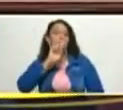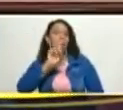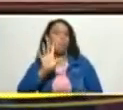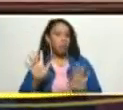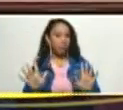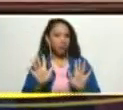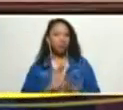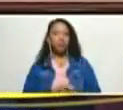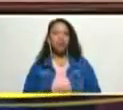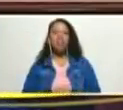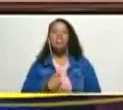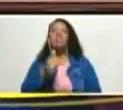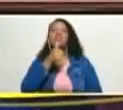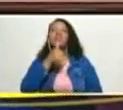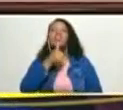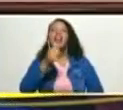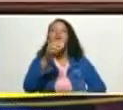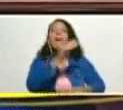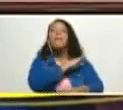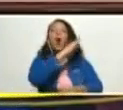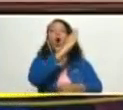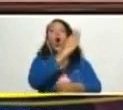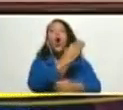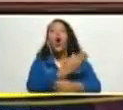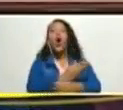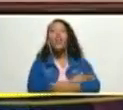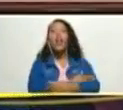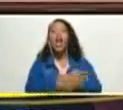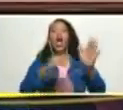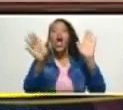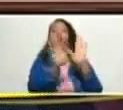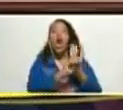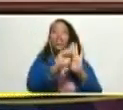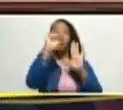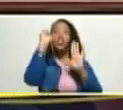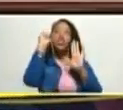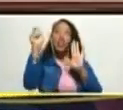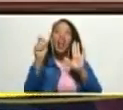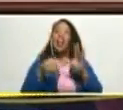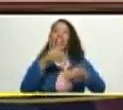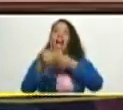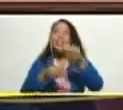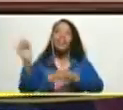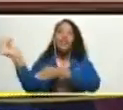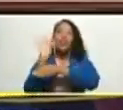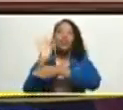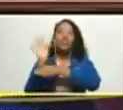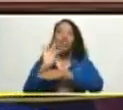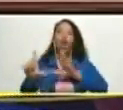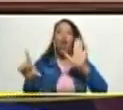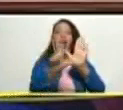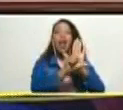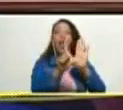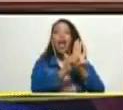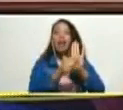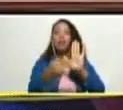quién es el poder constitucional que ejerce las funciones legislativas